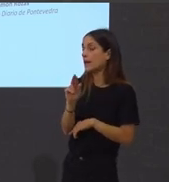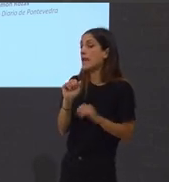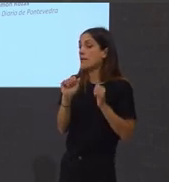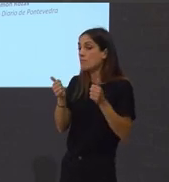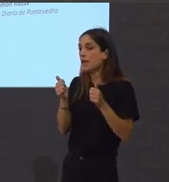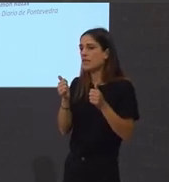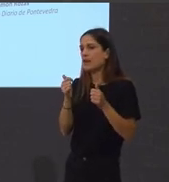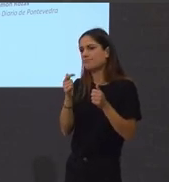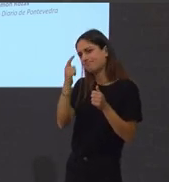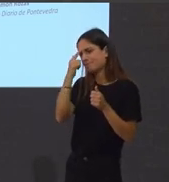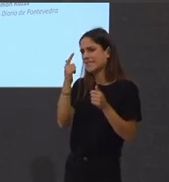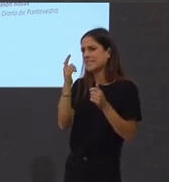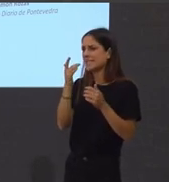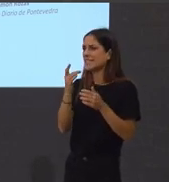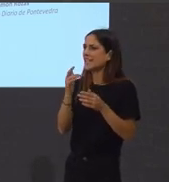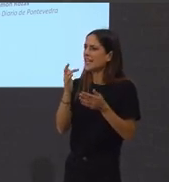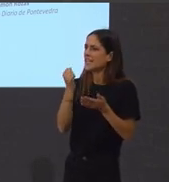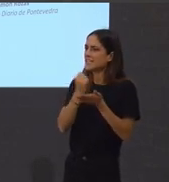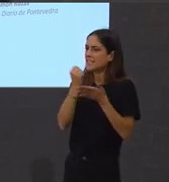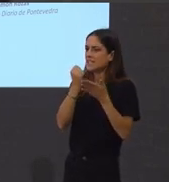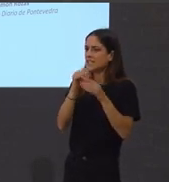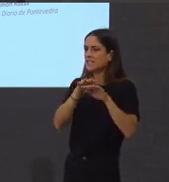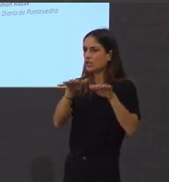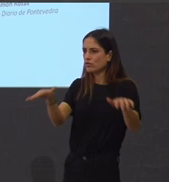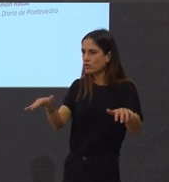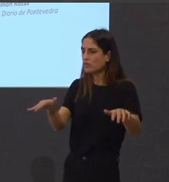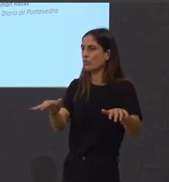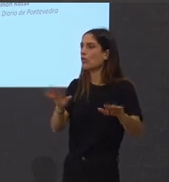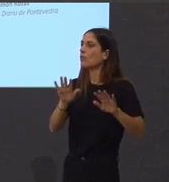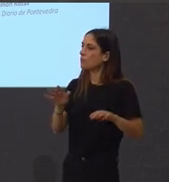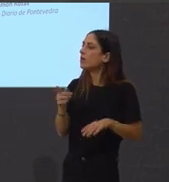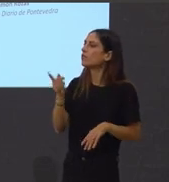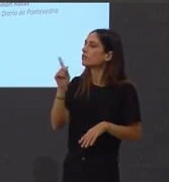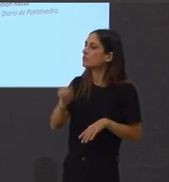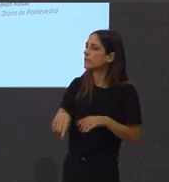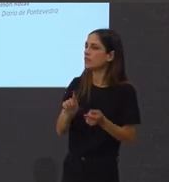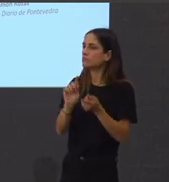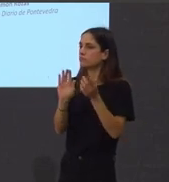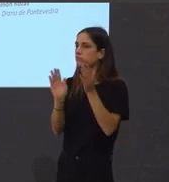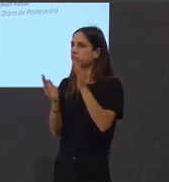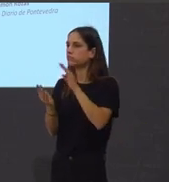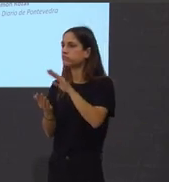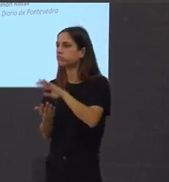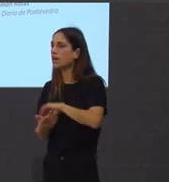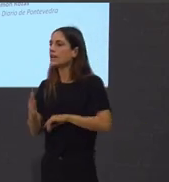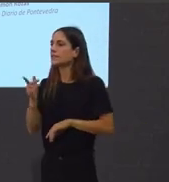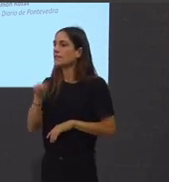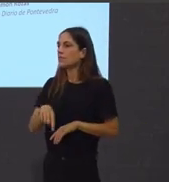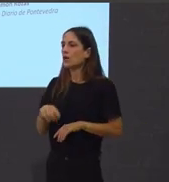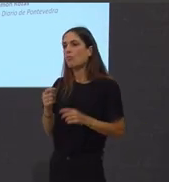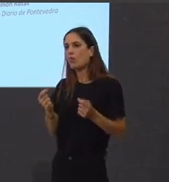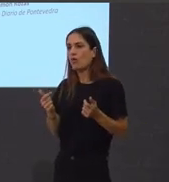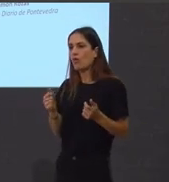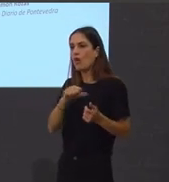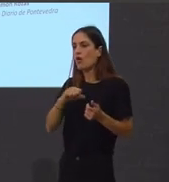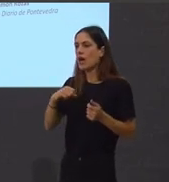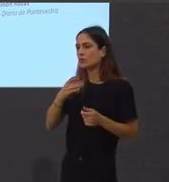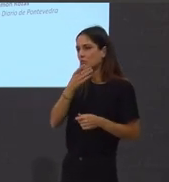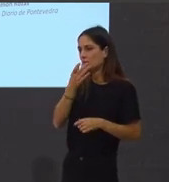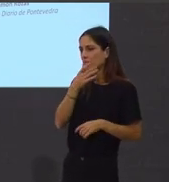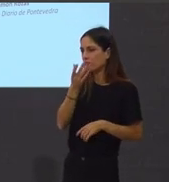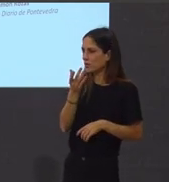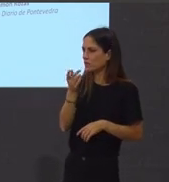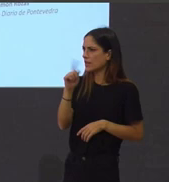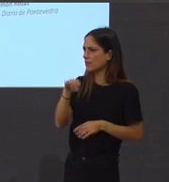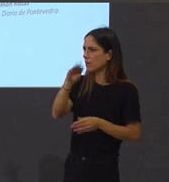dentro do meu punto de vista, ponde manifesto moitas autovergonzas, porque sempre nos costou moito ver na imaxe,